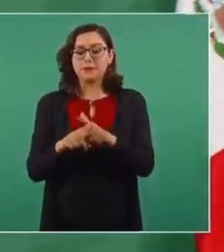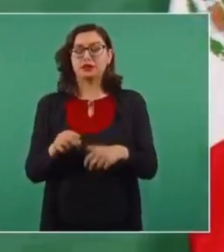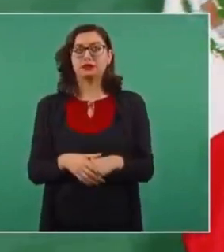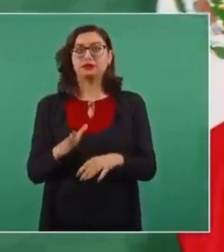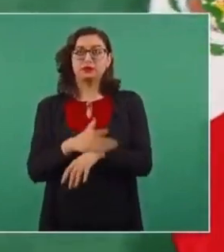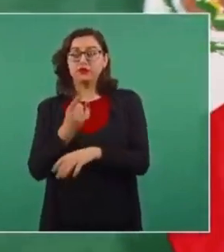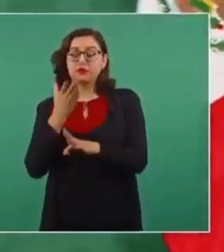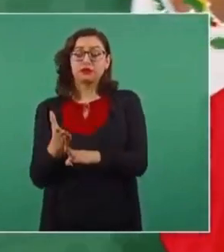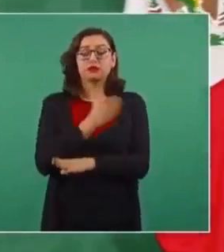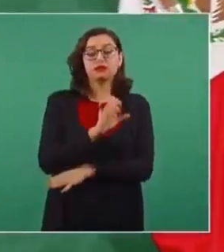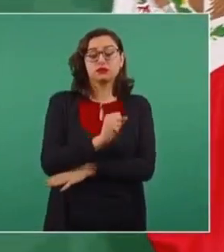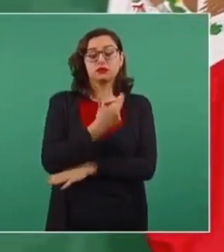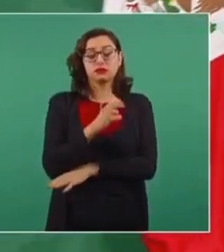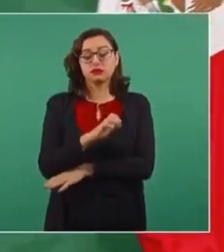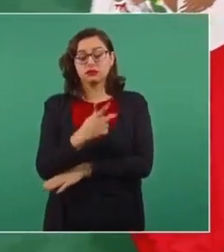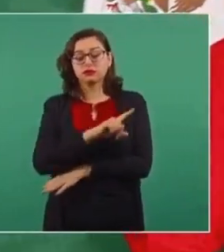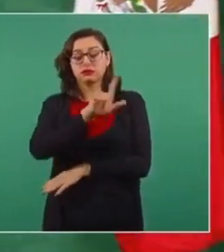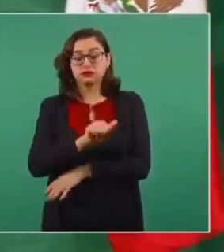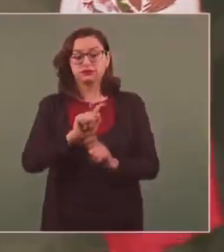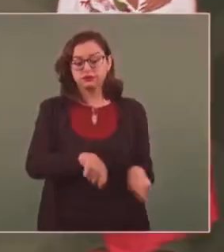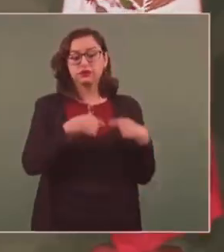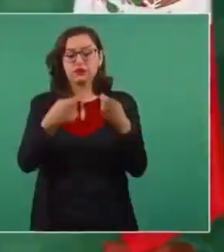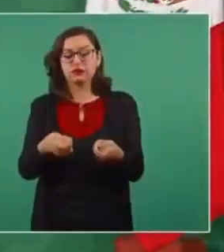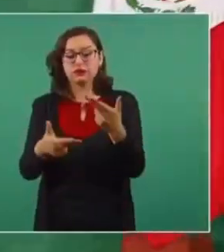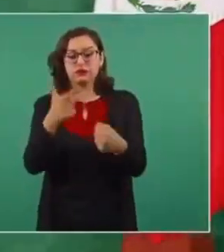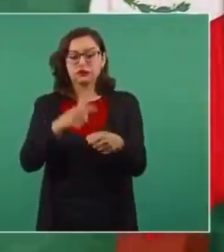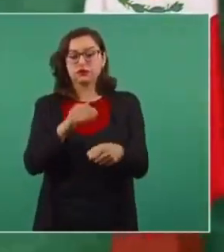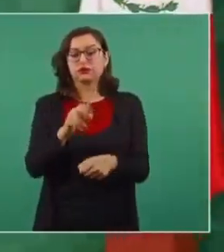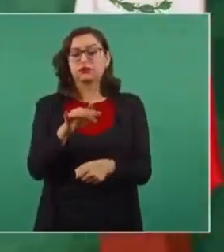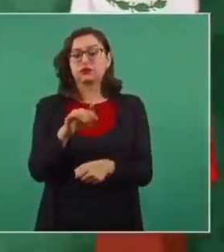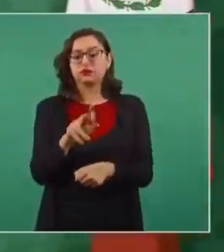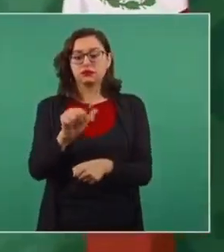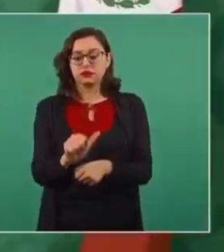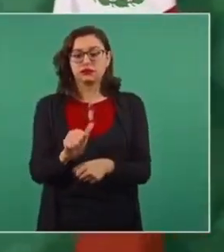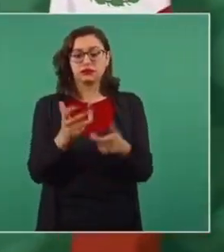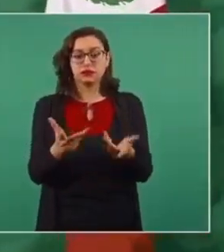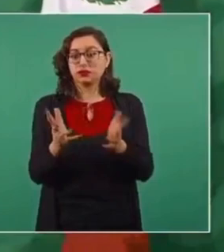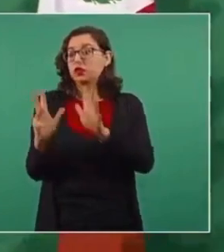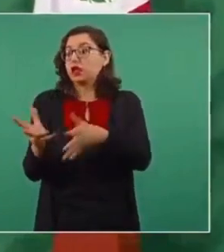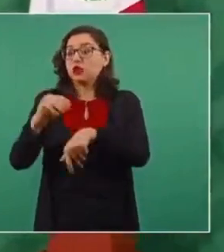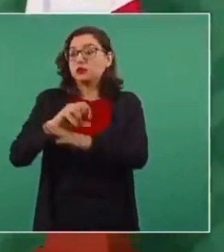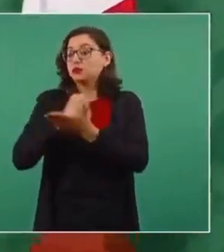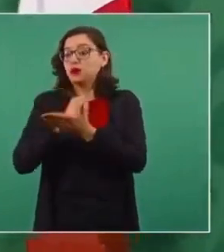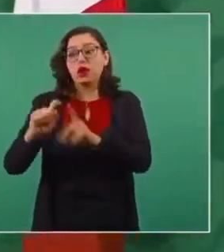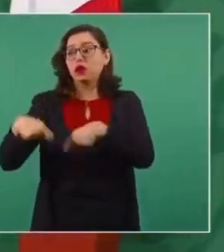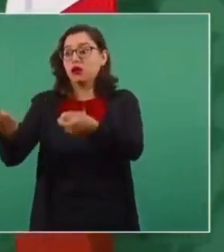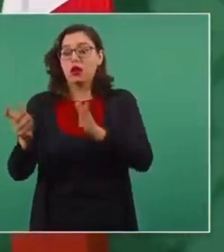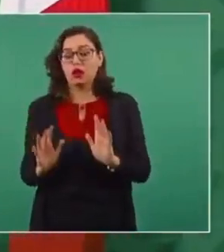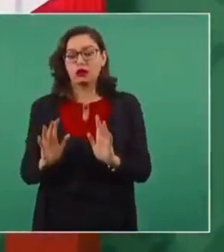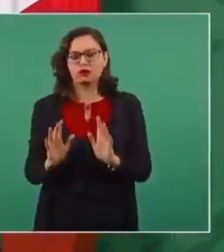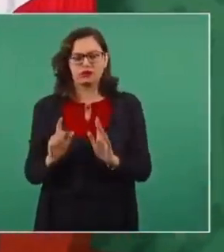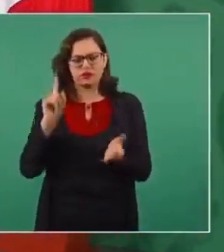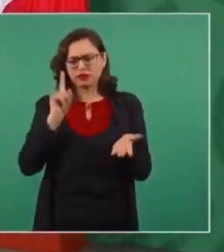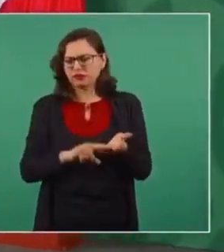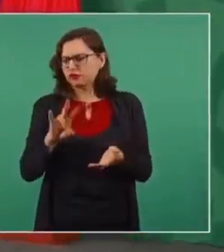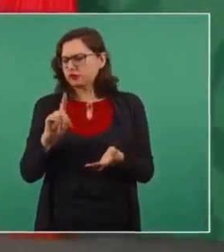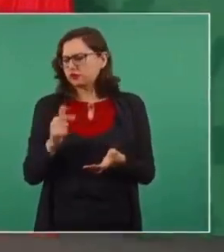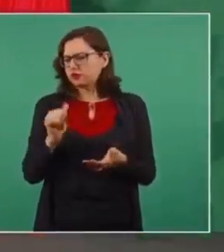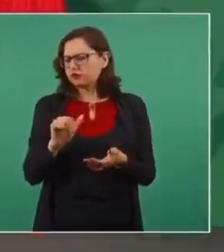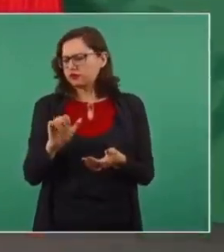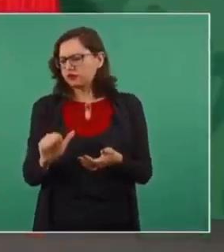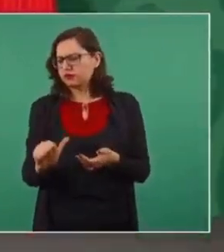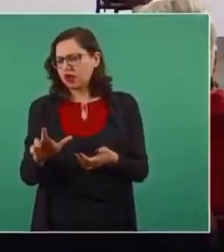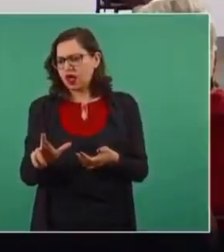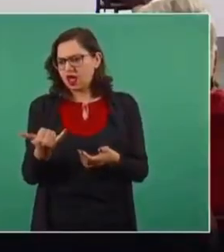trabajando en Hacienda y luego lo mandan a Nacional Financiera. Y estaba llegando y ya habían hecho la operación. No sé si estaba Videgaray en Hacienda o MIT,